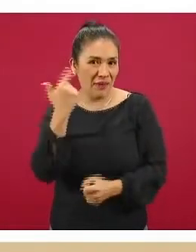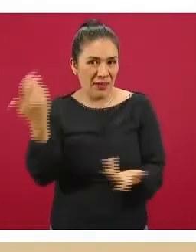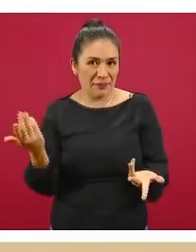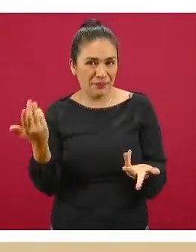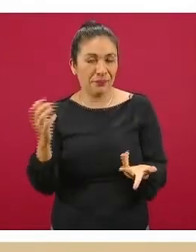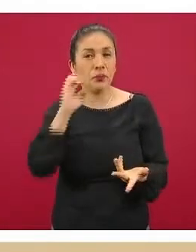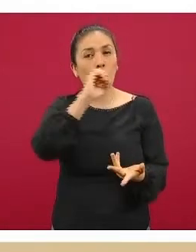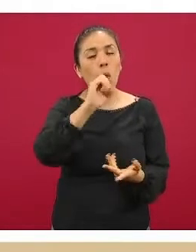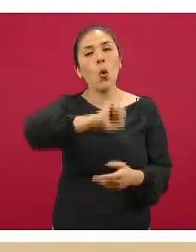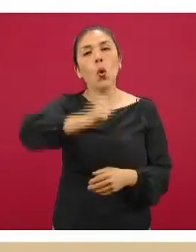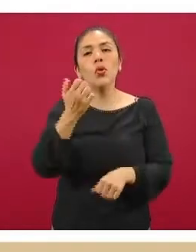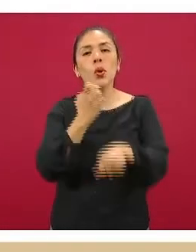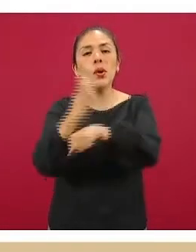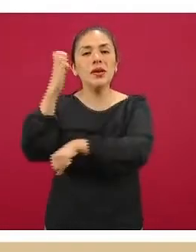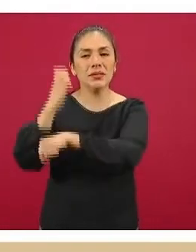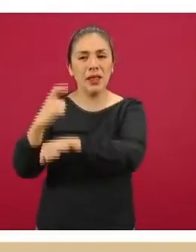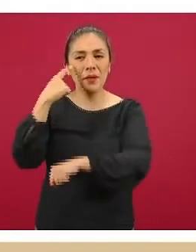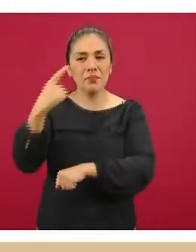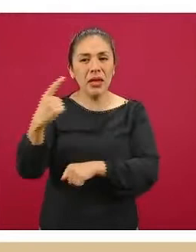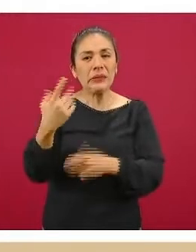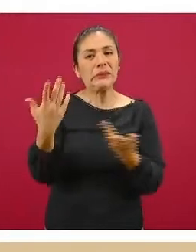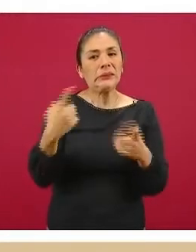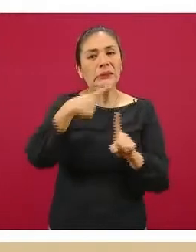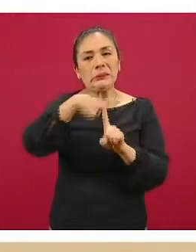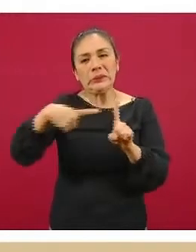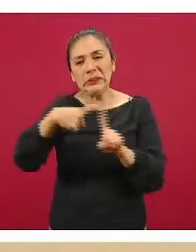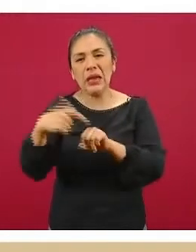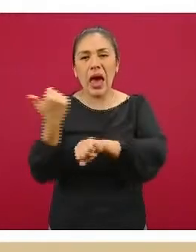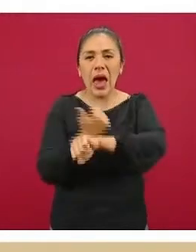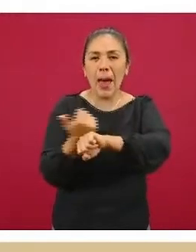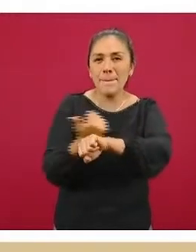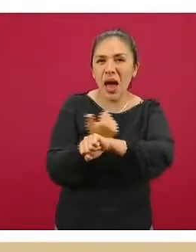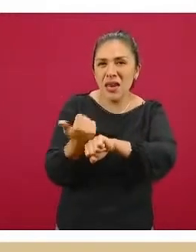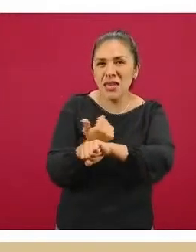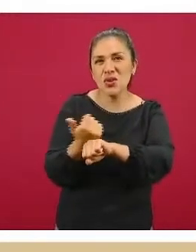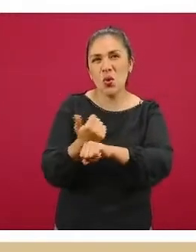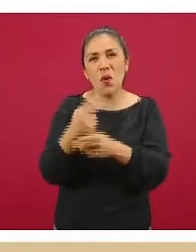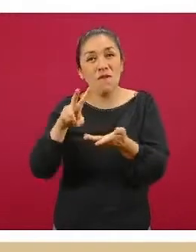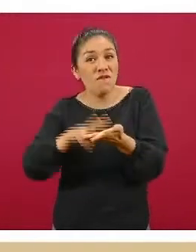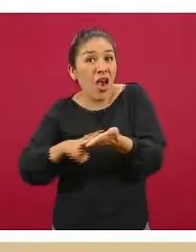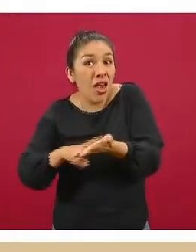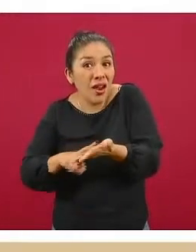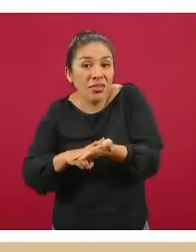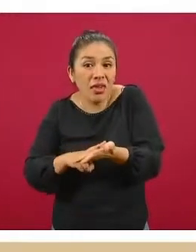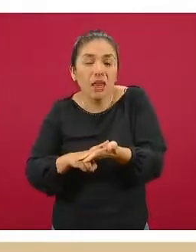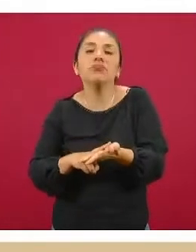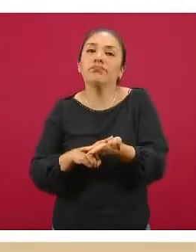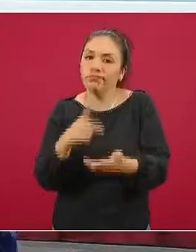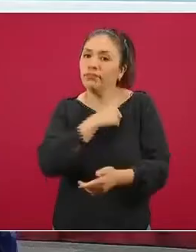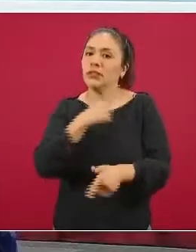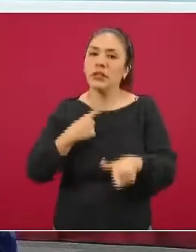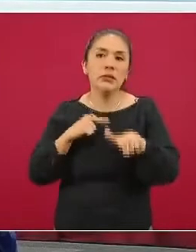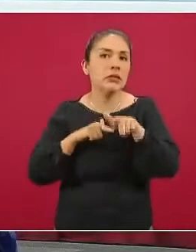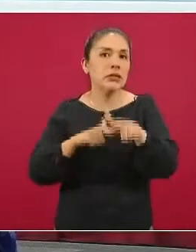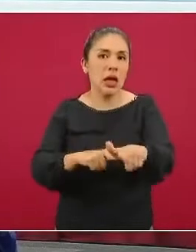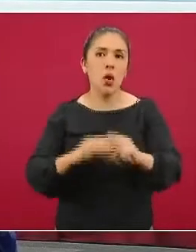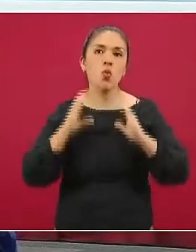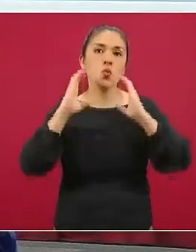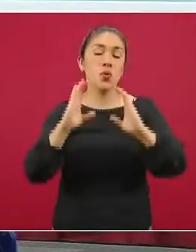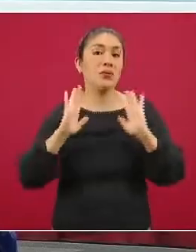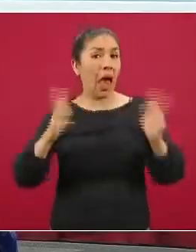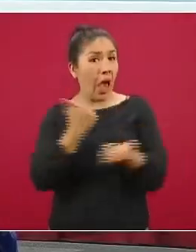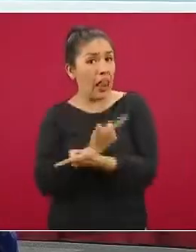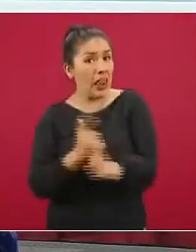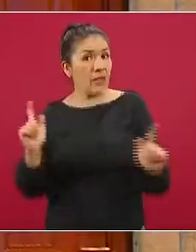caso de los estados que están en un nivel medio amarillo, en un nivel bajo de color verde, es continuar implementando las medidas,